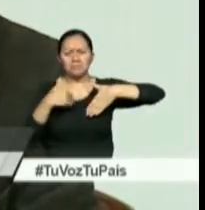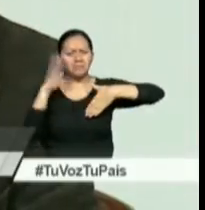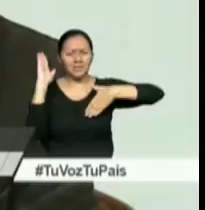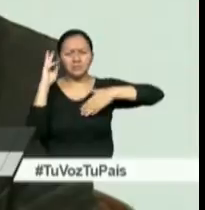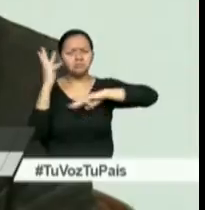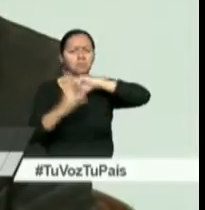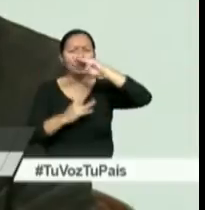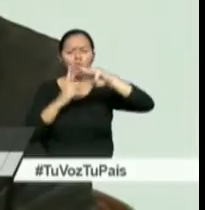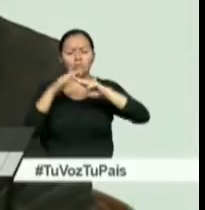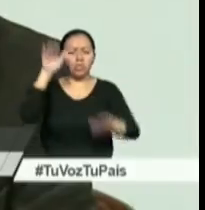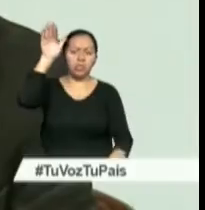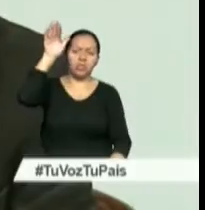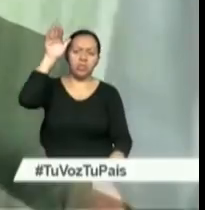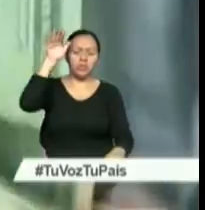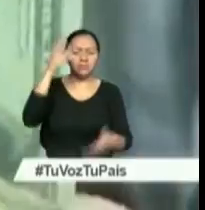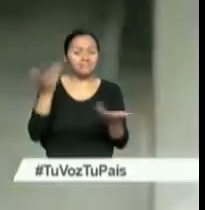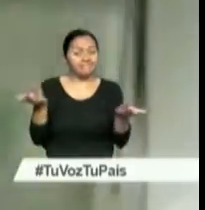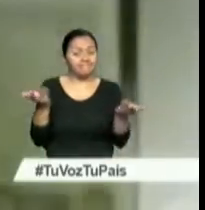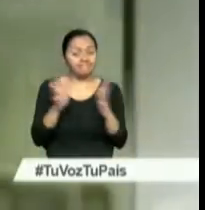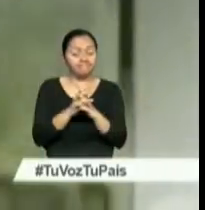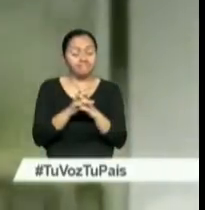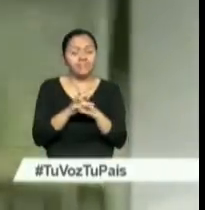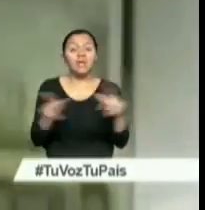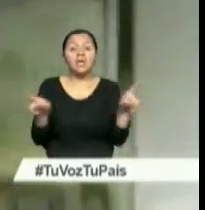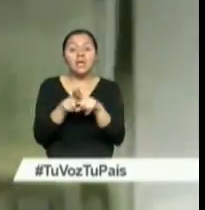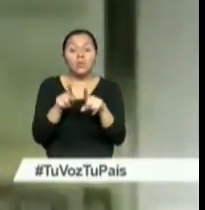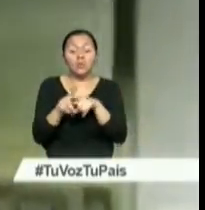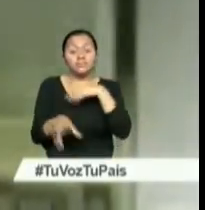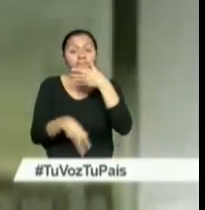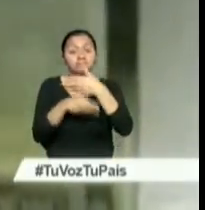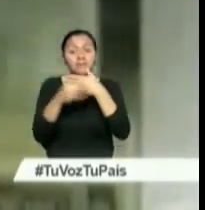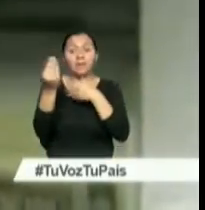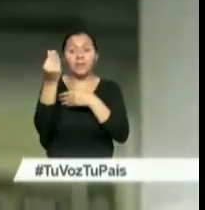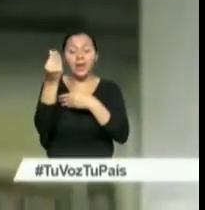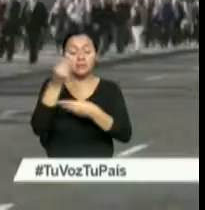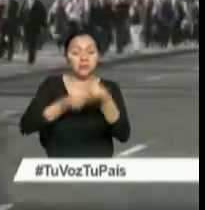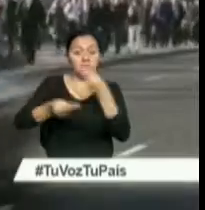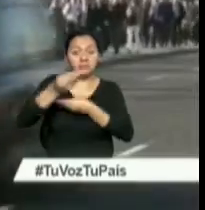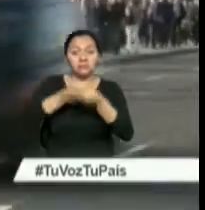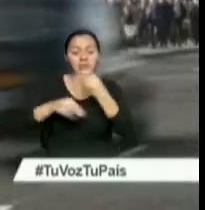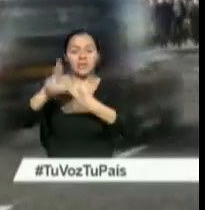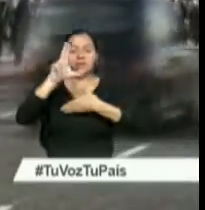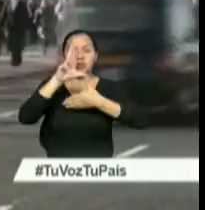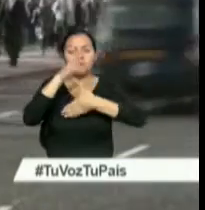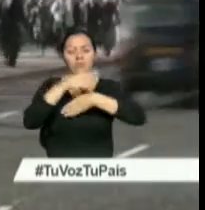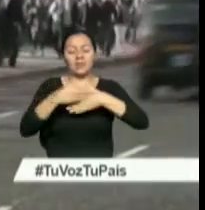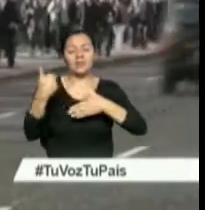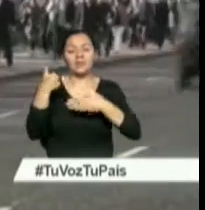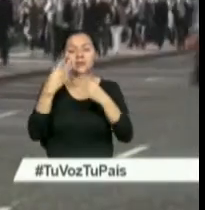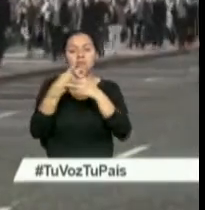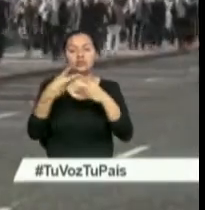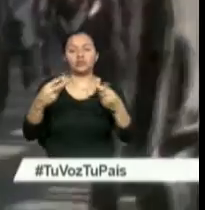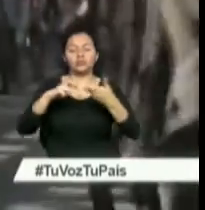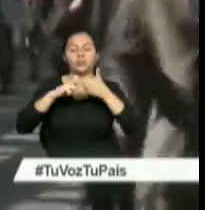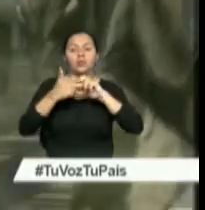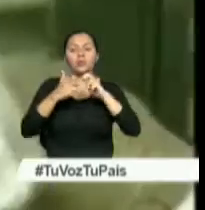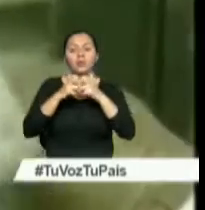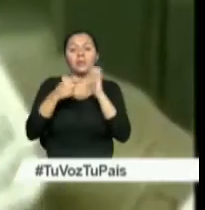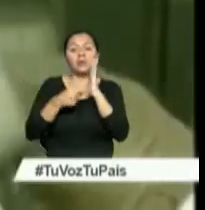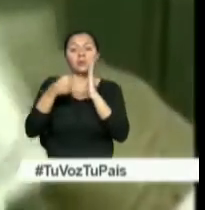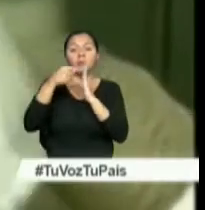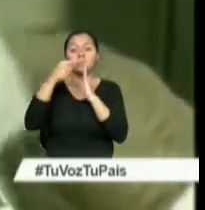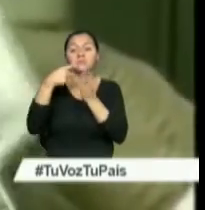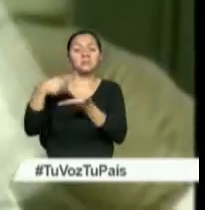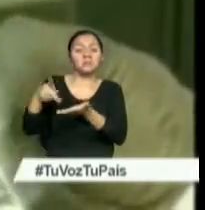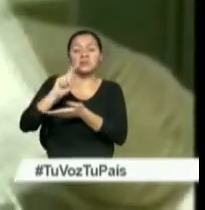socialmente del planeta. Adicional a los flujos financieros, América Latina enfrenta otra problemática, que es la evasión de impuestos.